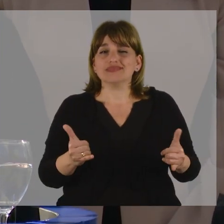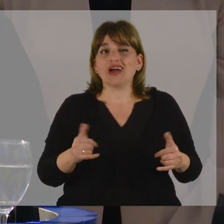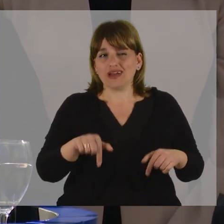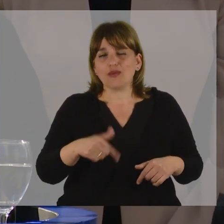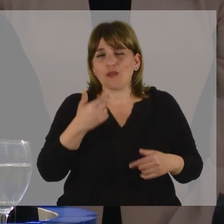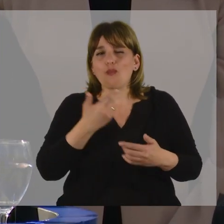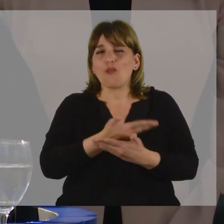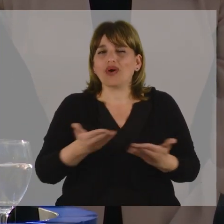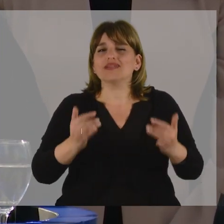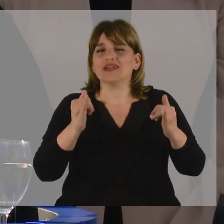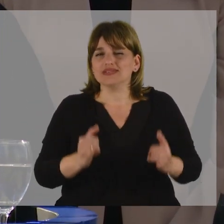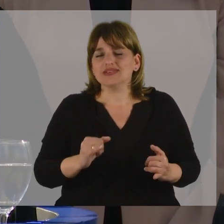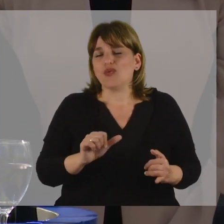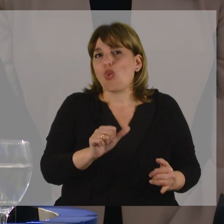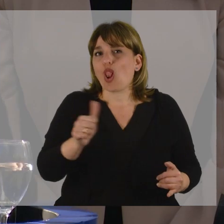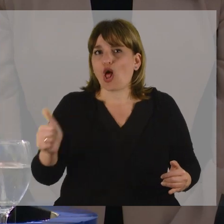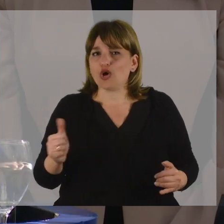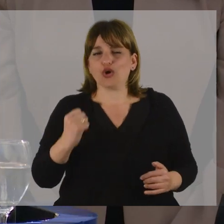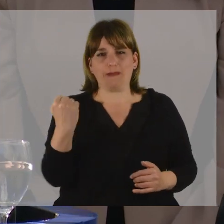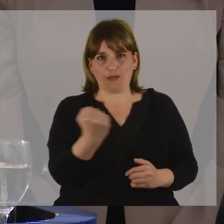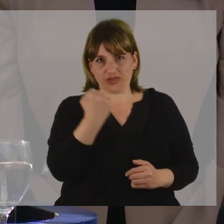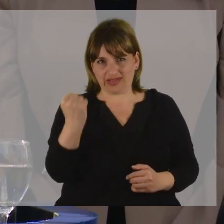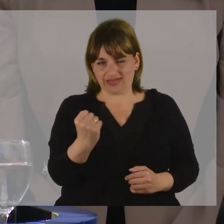este es un jalón muy importante.